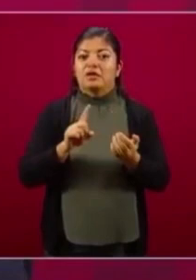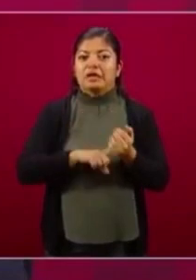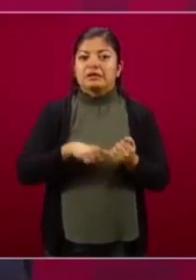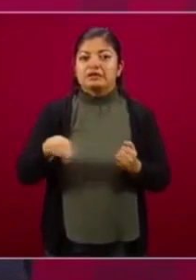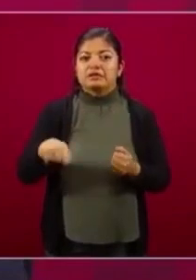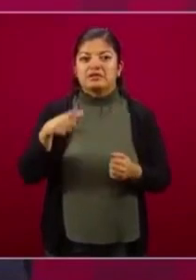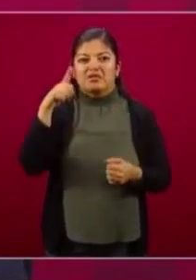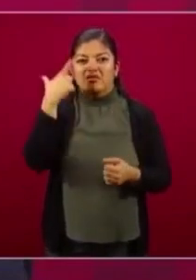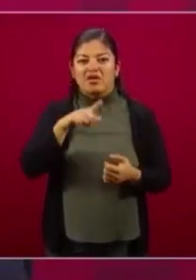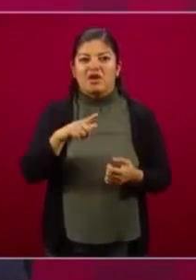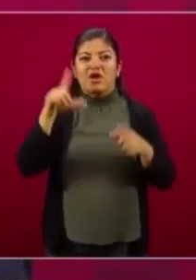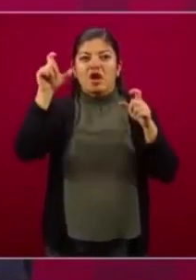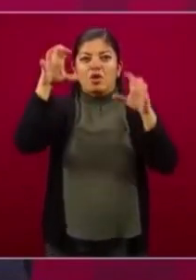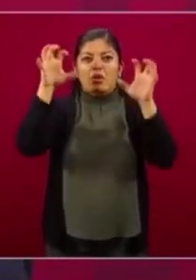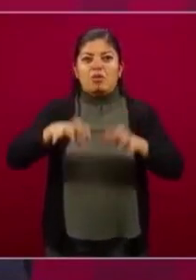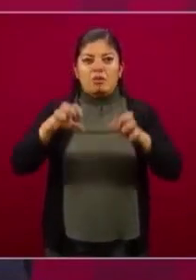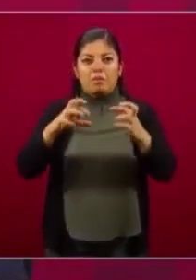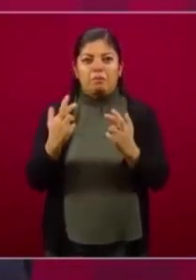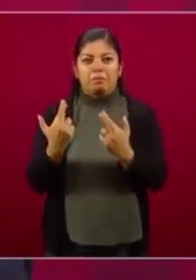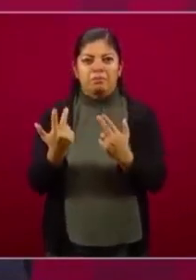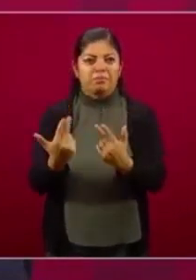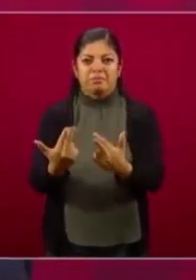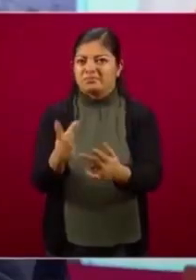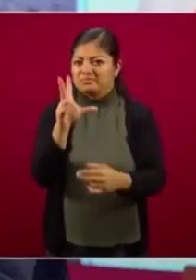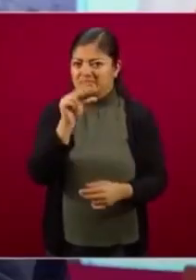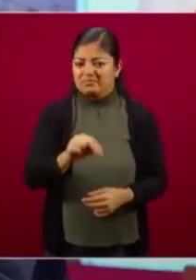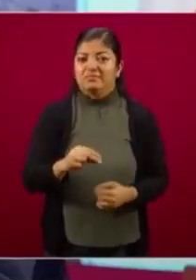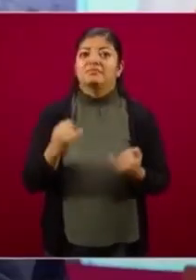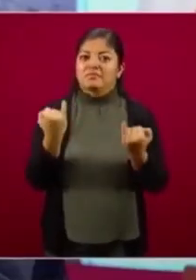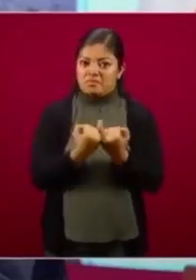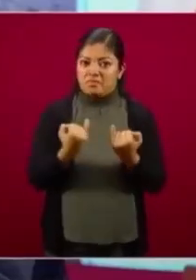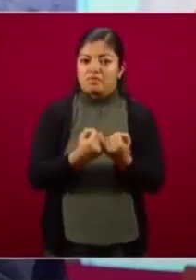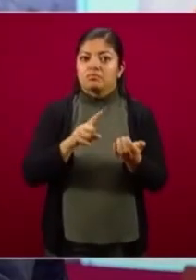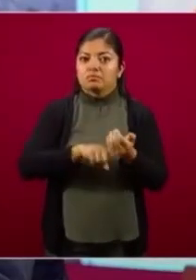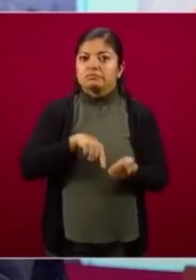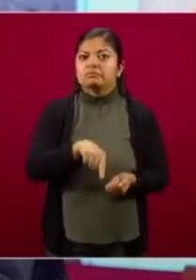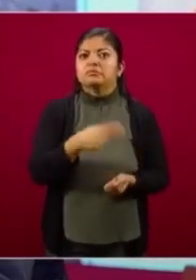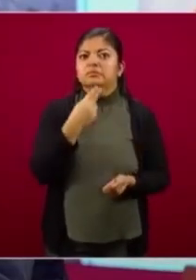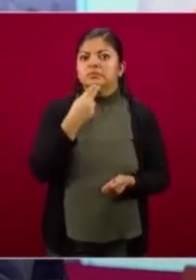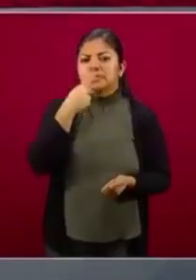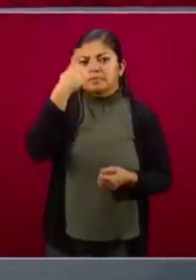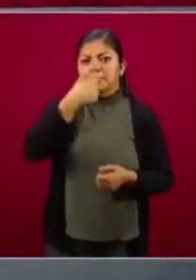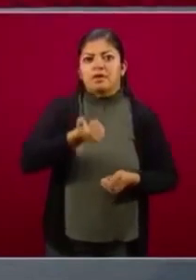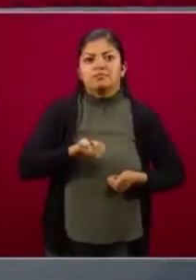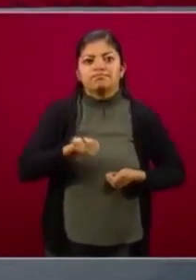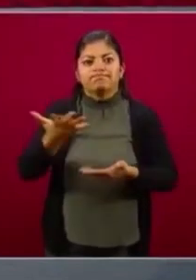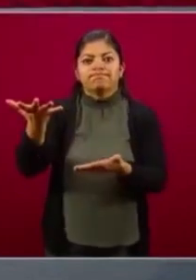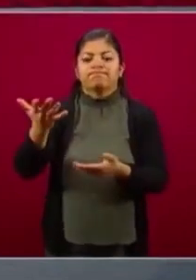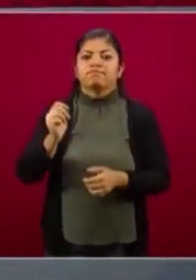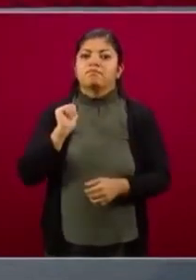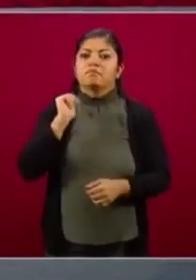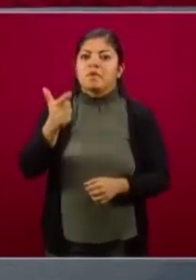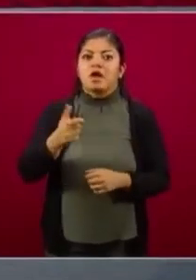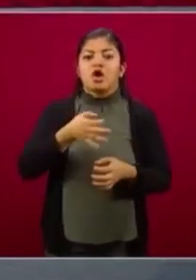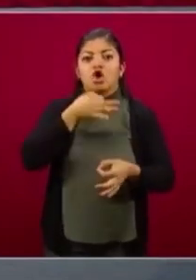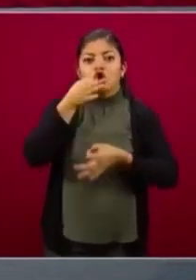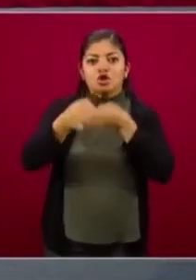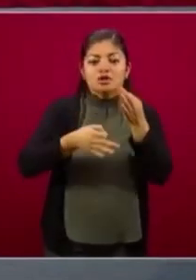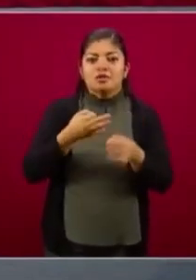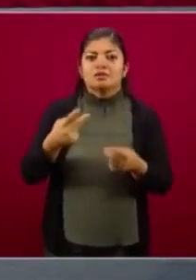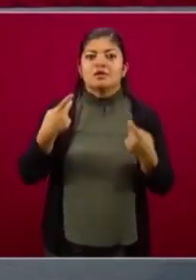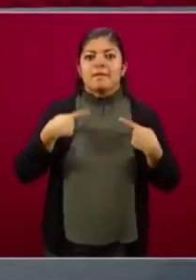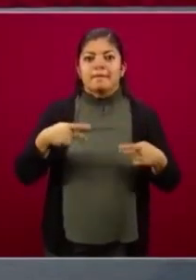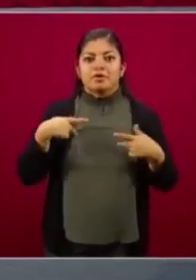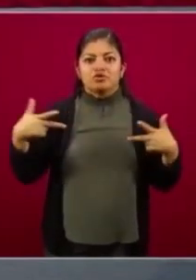desvanezcan con la lluvia y que lleven y traigan mercancías, noticias, transportes, gente de otros poblados,